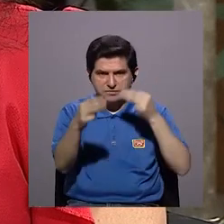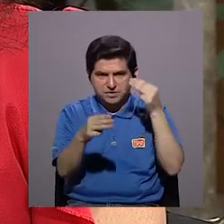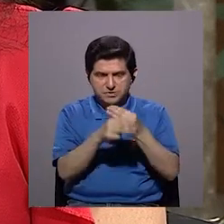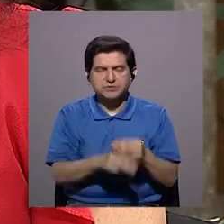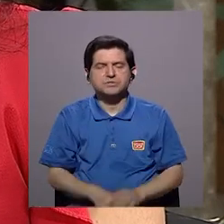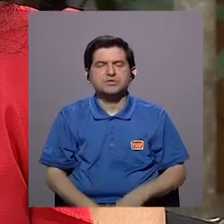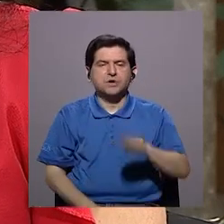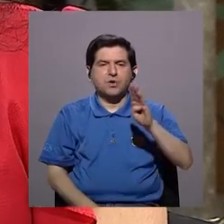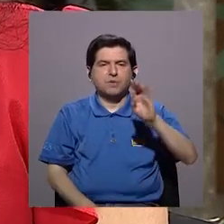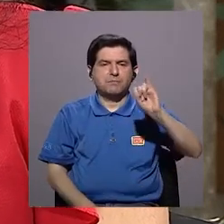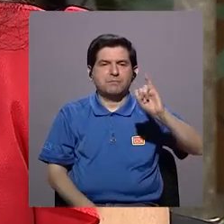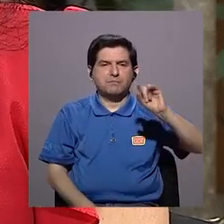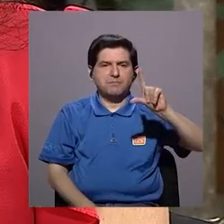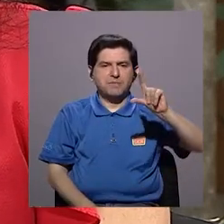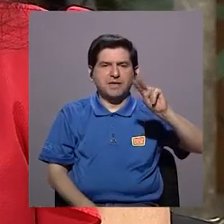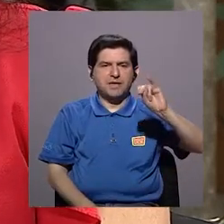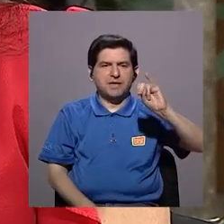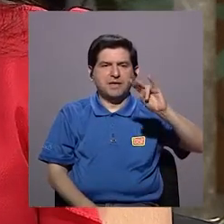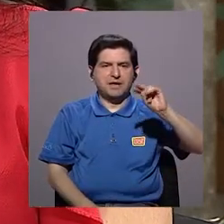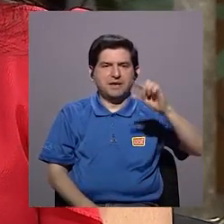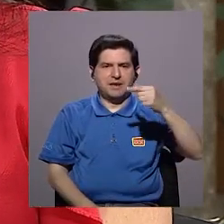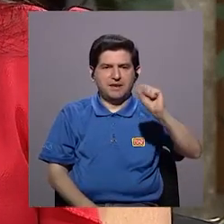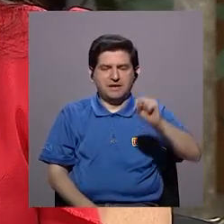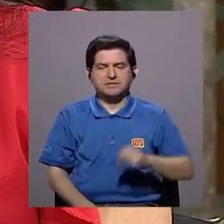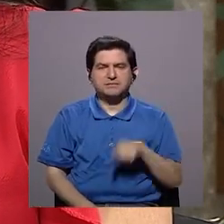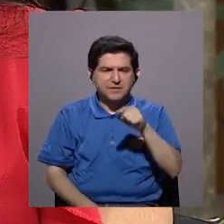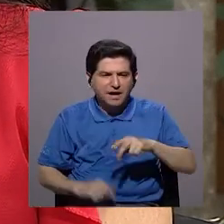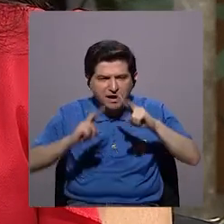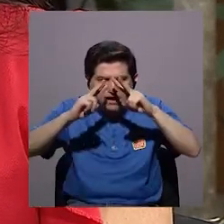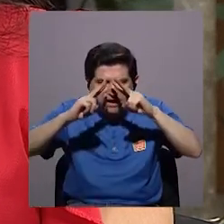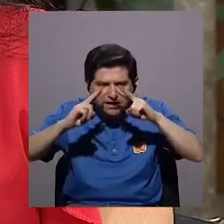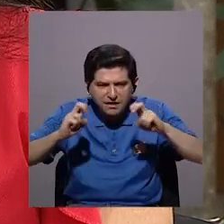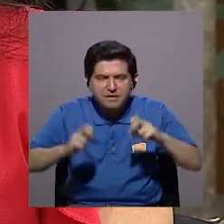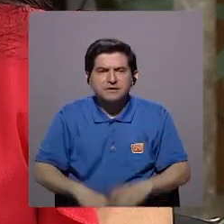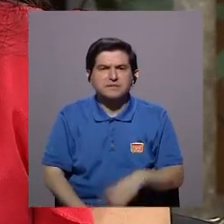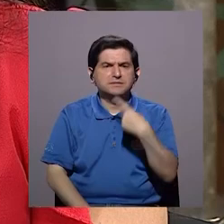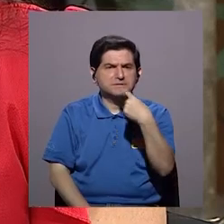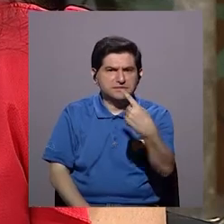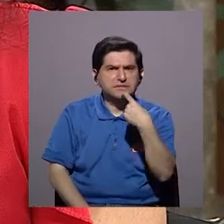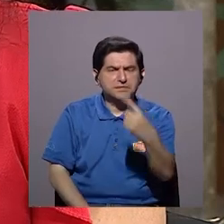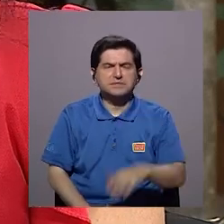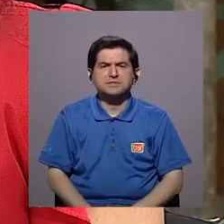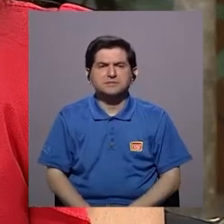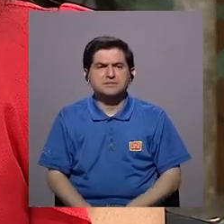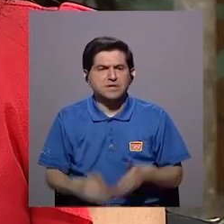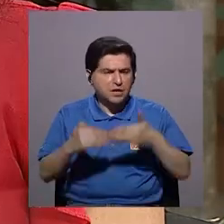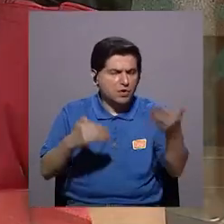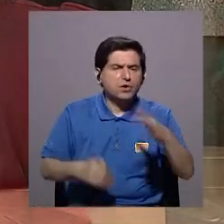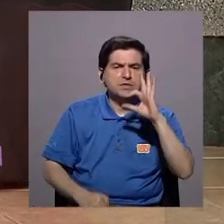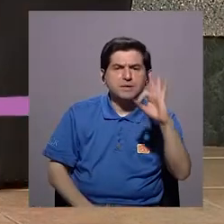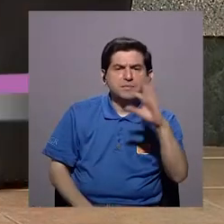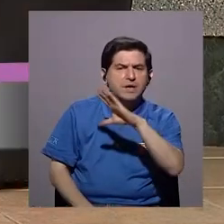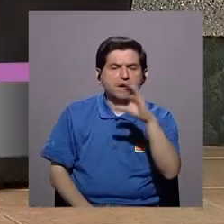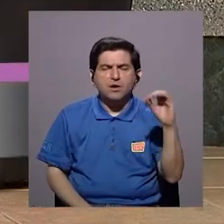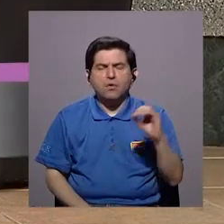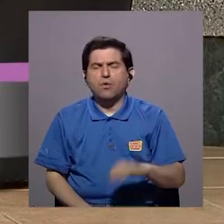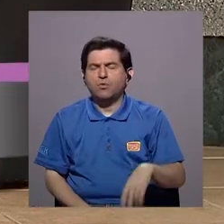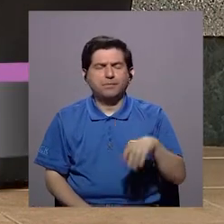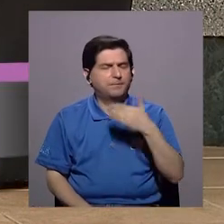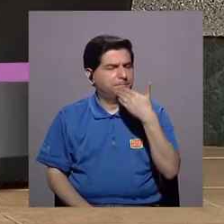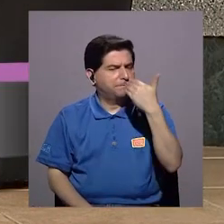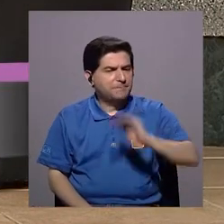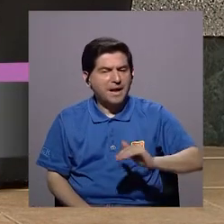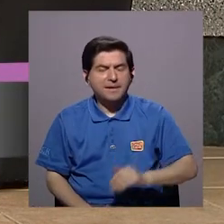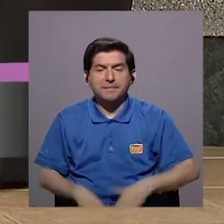Mundial de Billings, donde va a ir acompañándote, revisando la gráfica, y diciéndoles qué cosas están bien y qué cosas